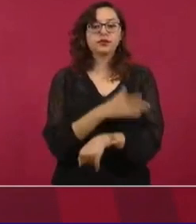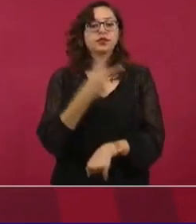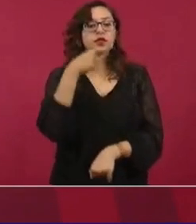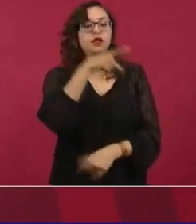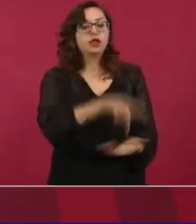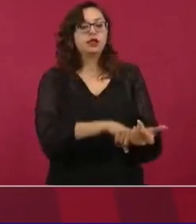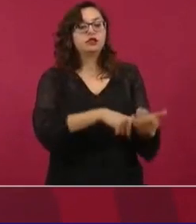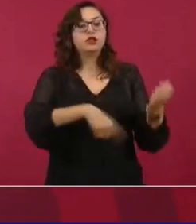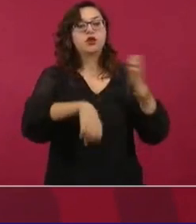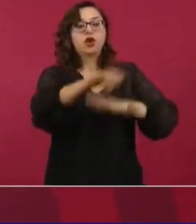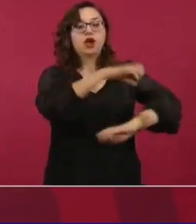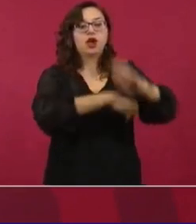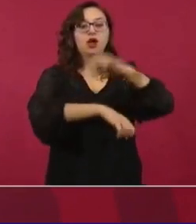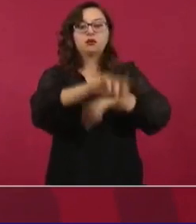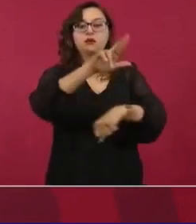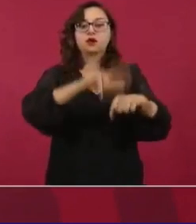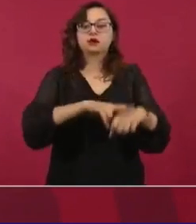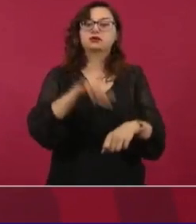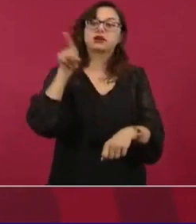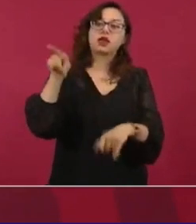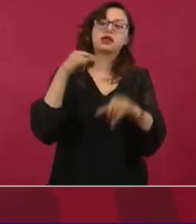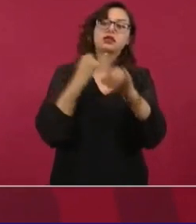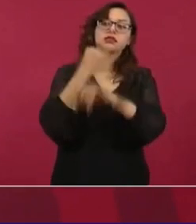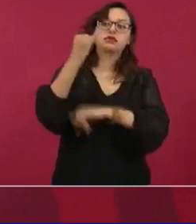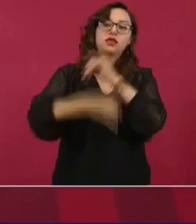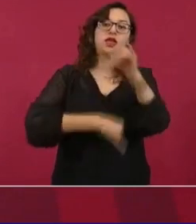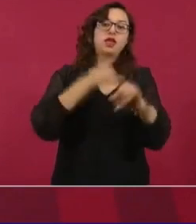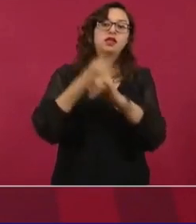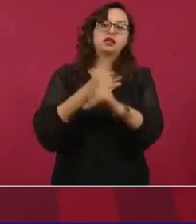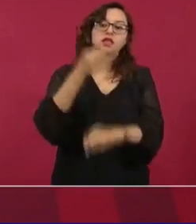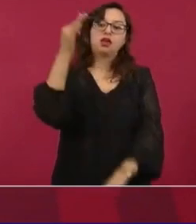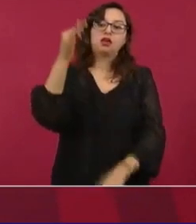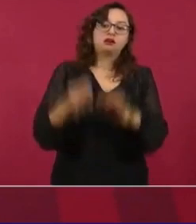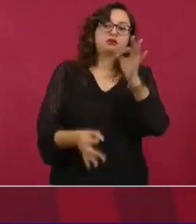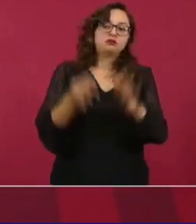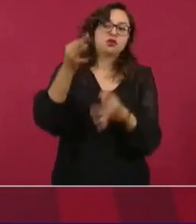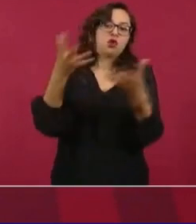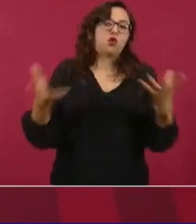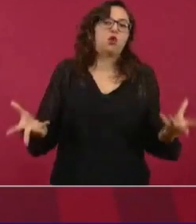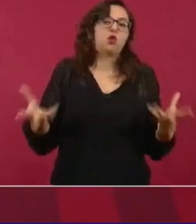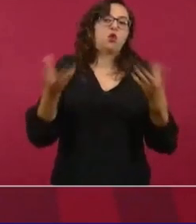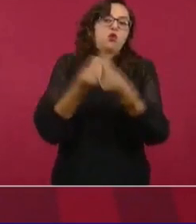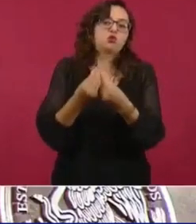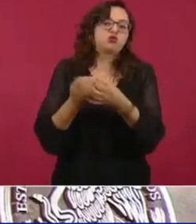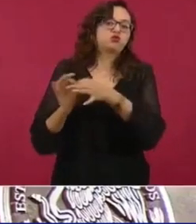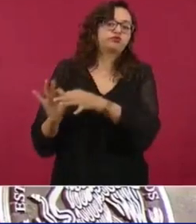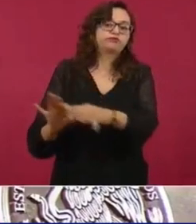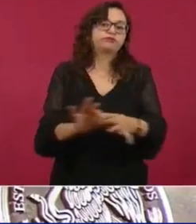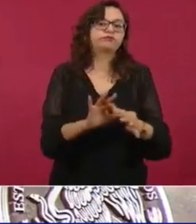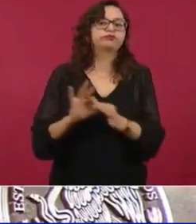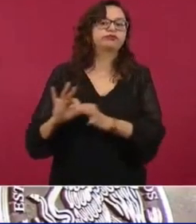tienen mucha influencia en el mundo,